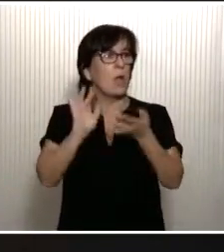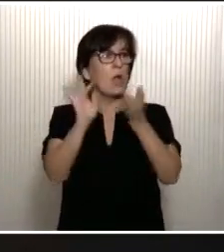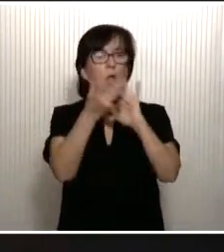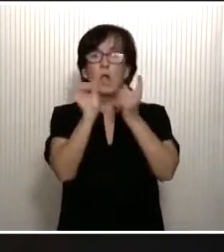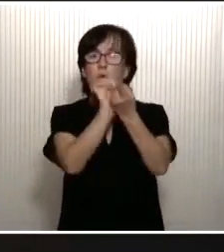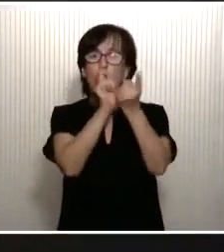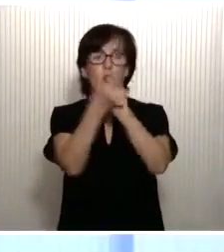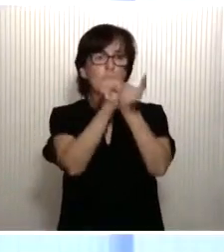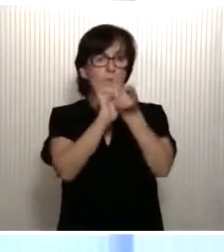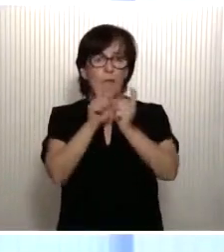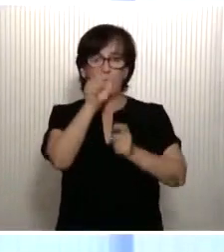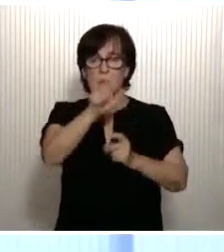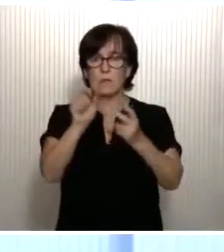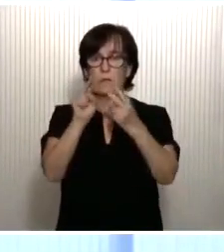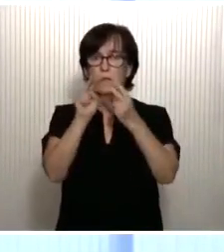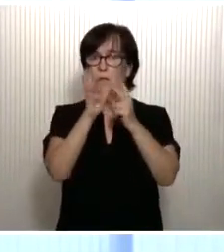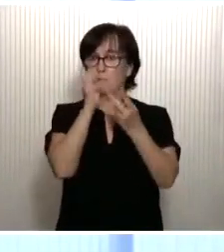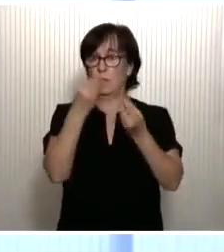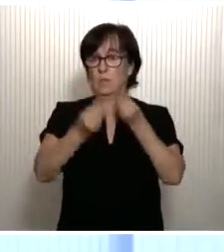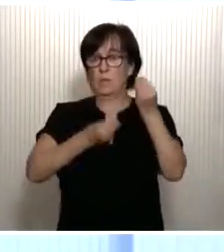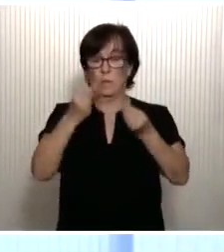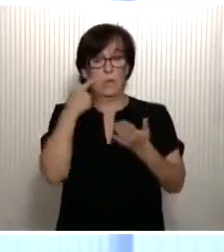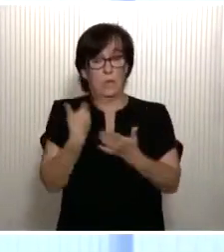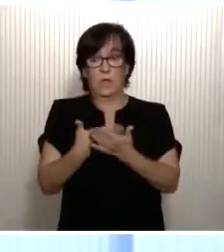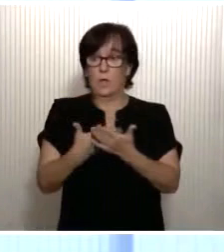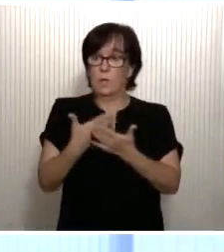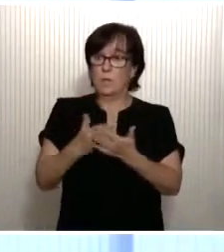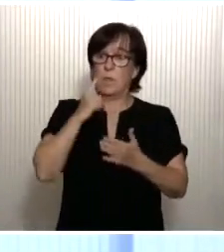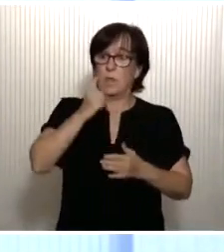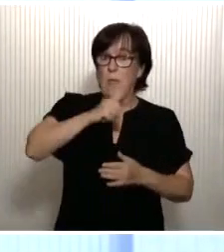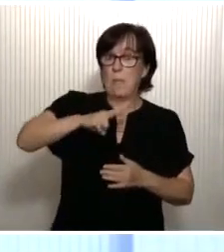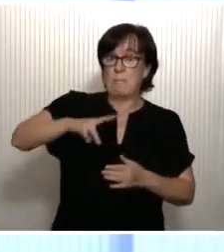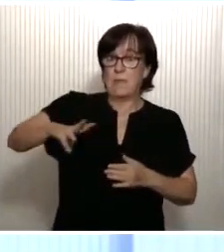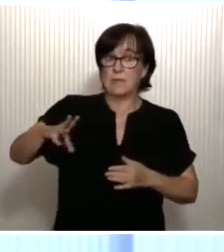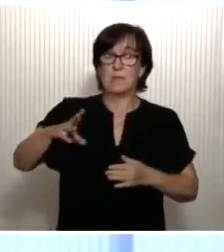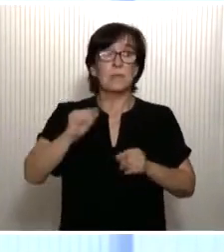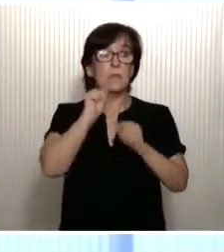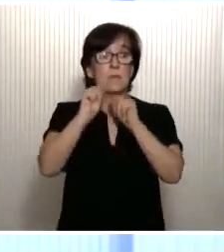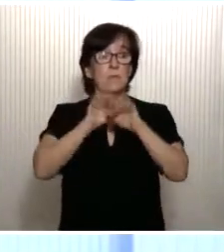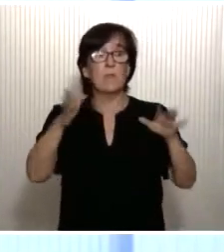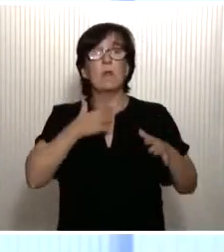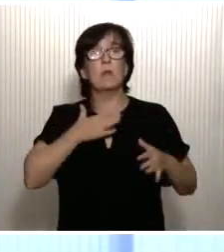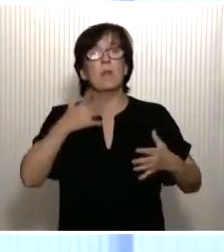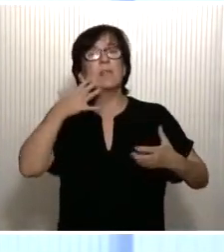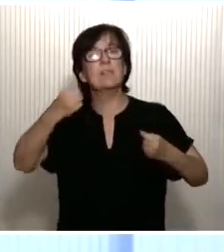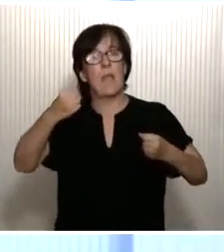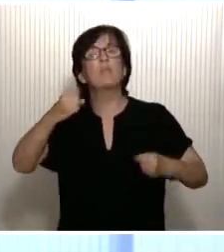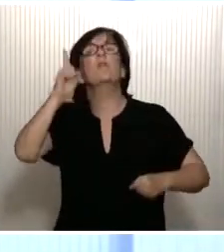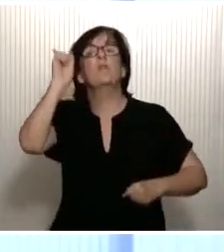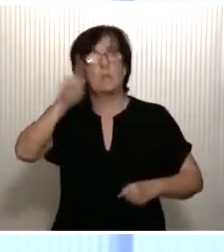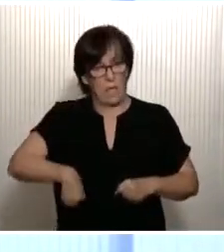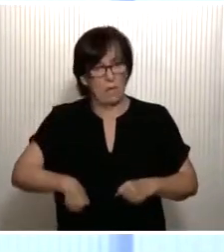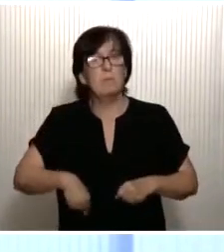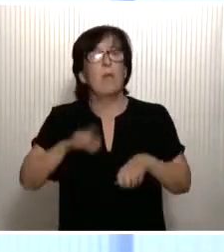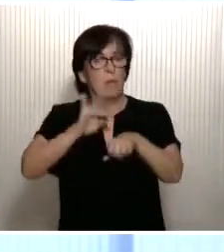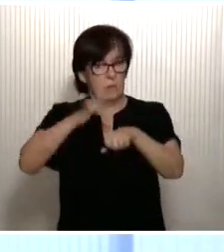interpersonales y hasta incluso como hemos comprobado durante estos meses de pandemia, nuestra salud pasa también por lo digital.